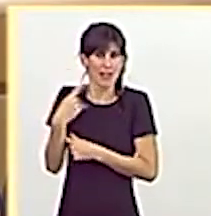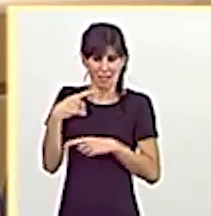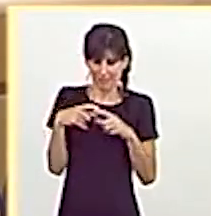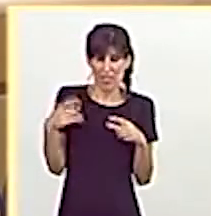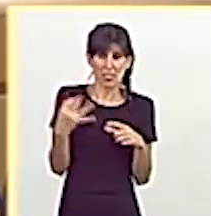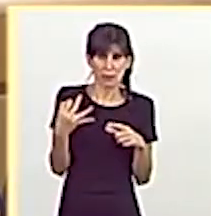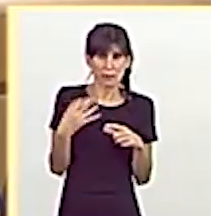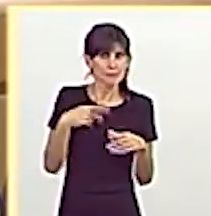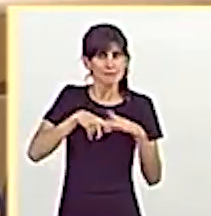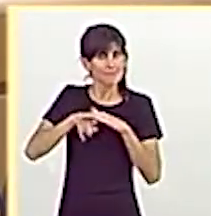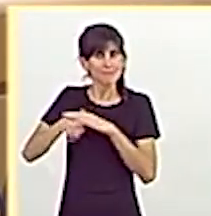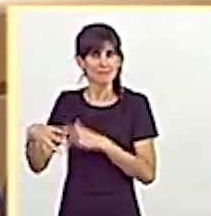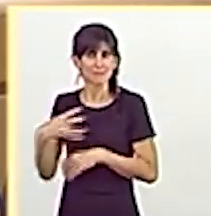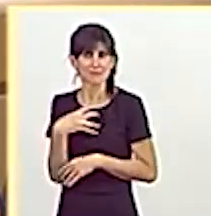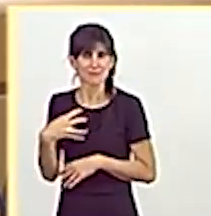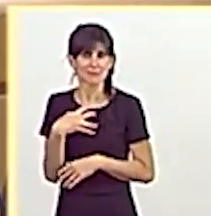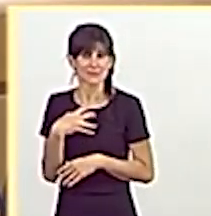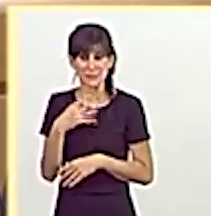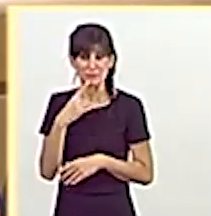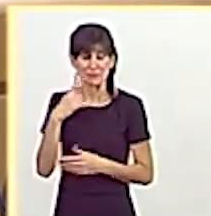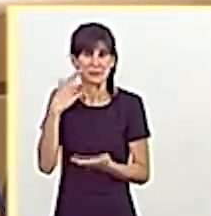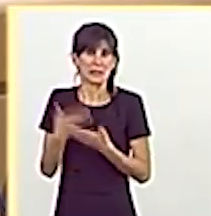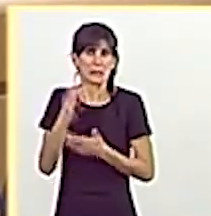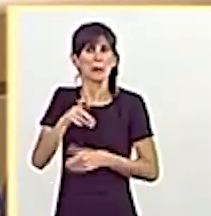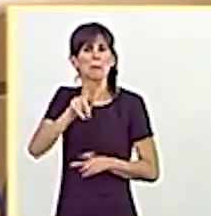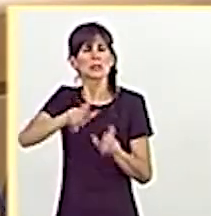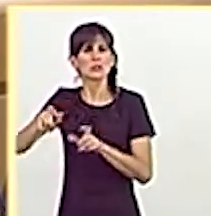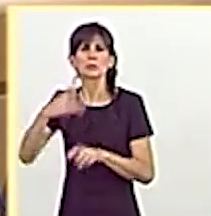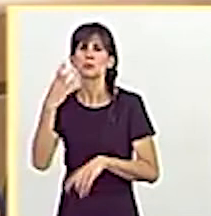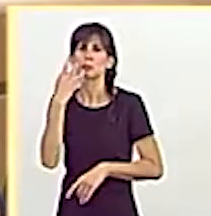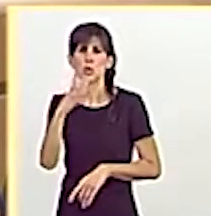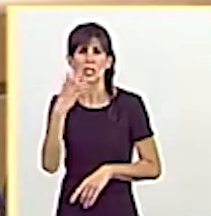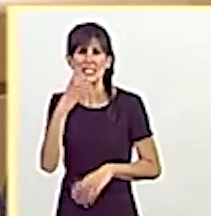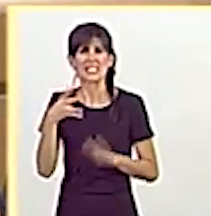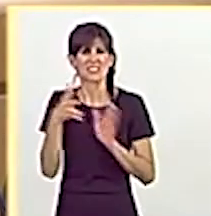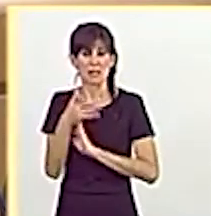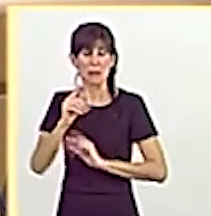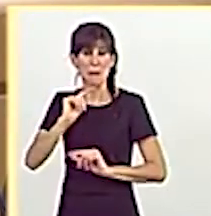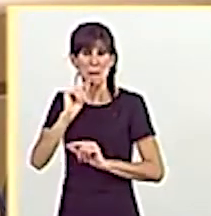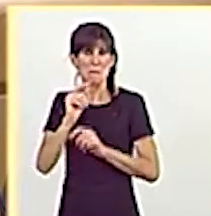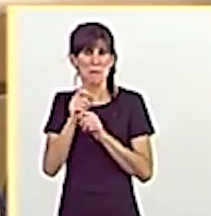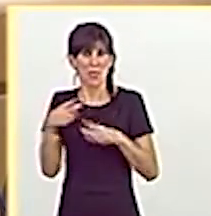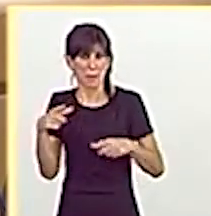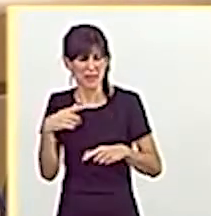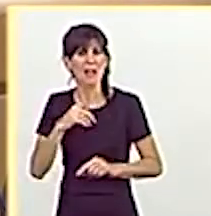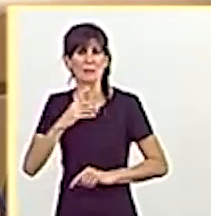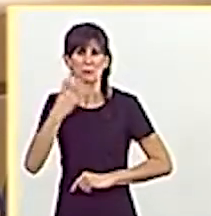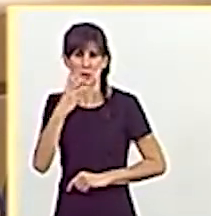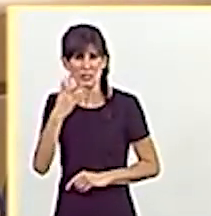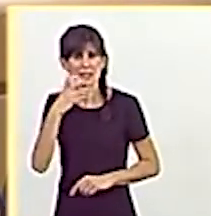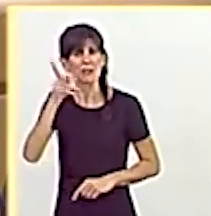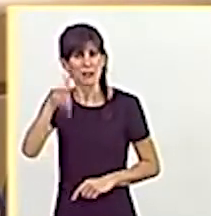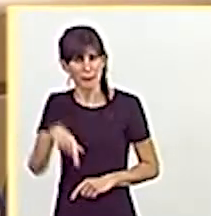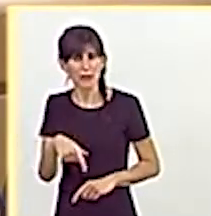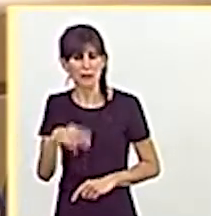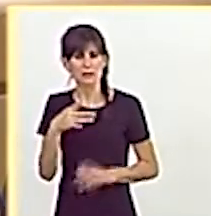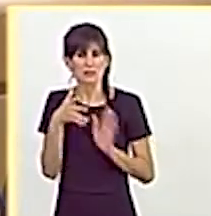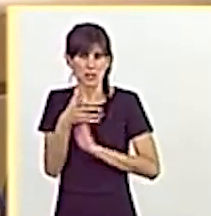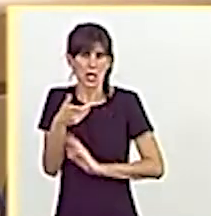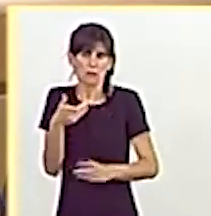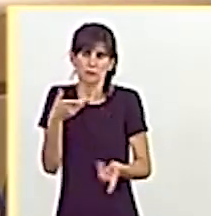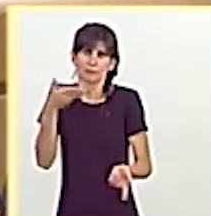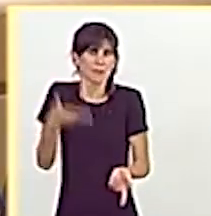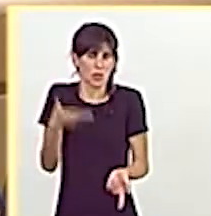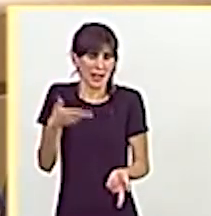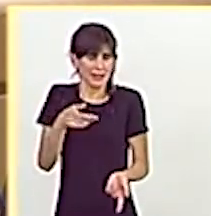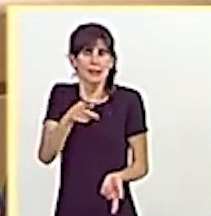también que estas personas han estado protestando en la plena pandemia. Ya pueden imaginar qué importancia